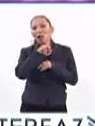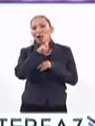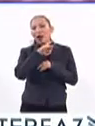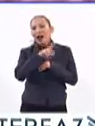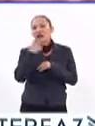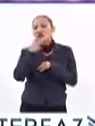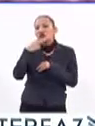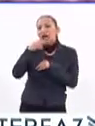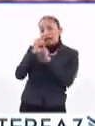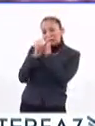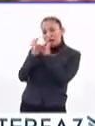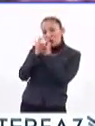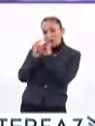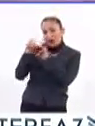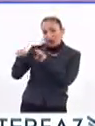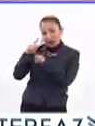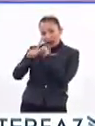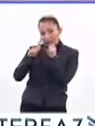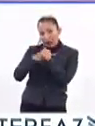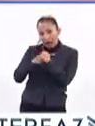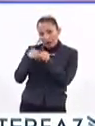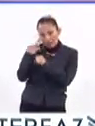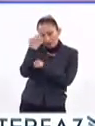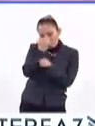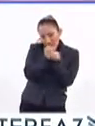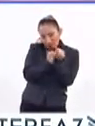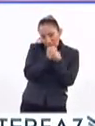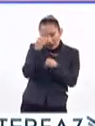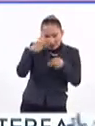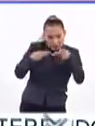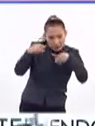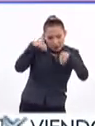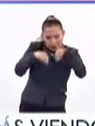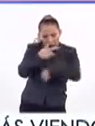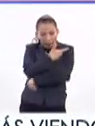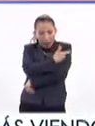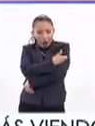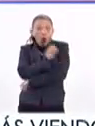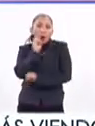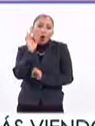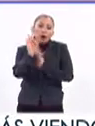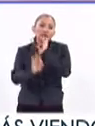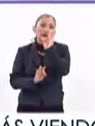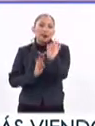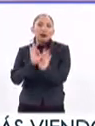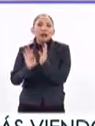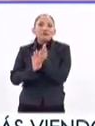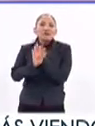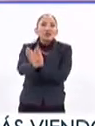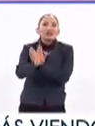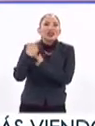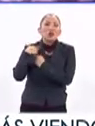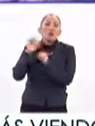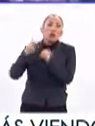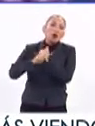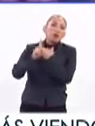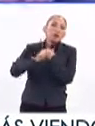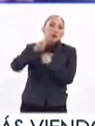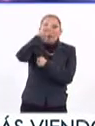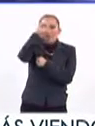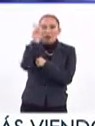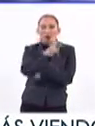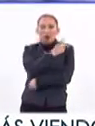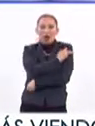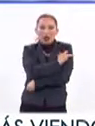utilización de células de mamífero, los investigadores buscan desarrollar una vacuna o tratamiento que evite los efectos secundarios de las